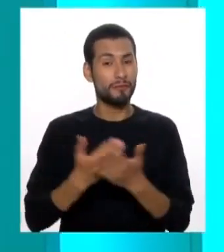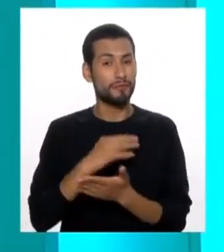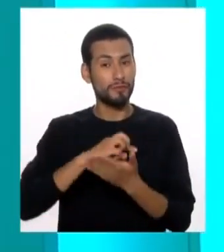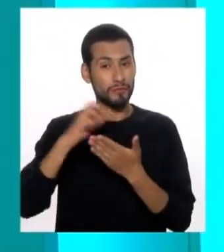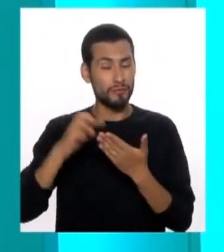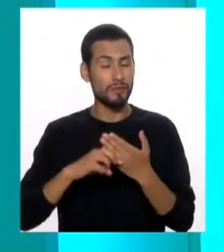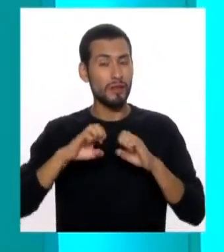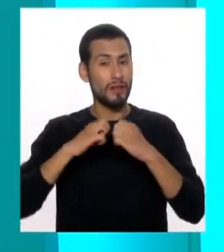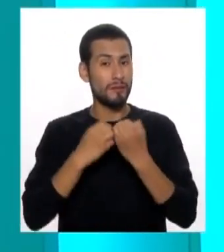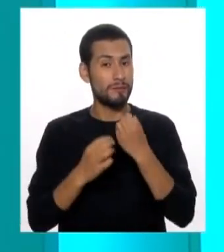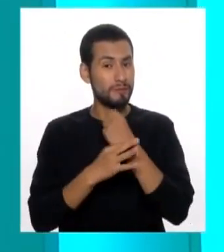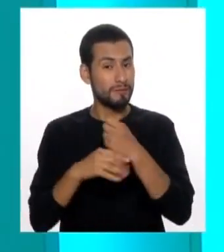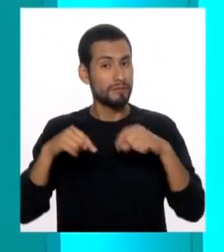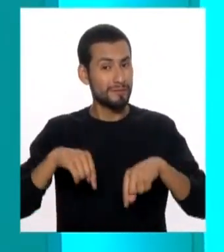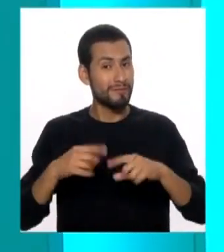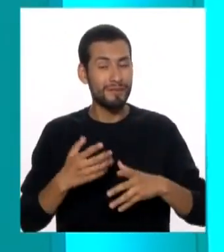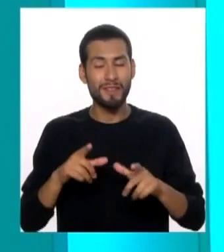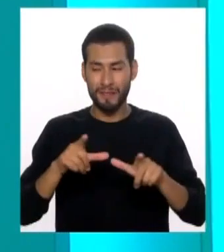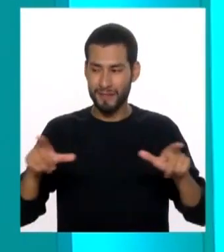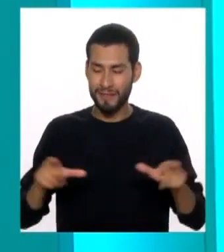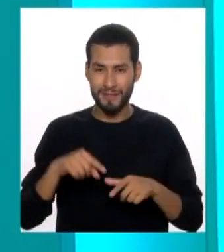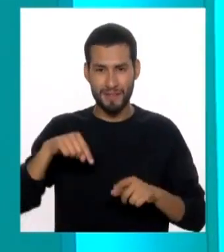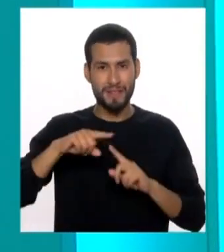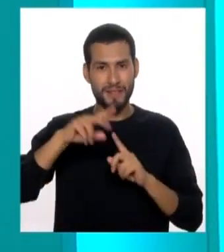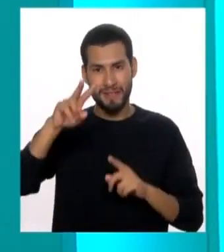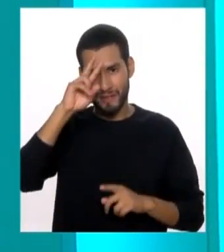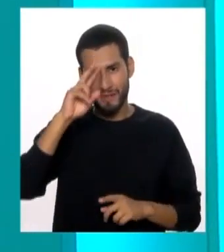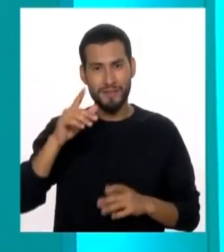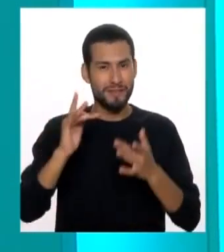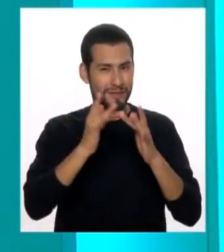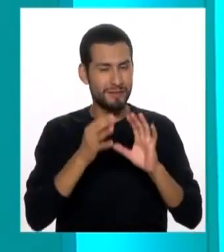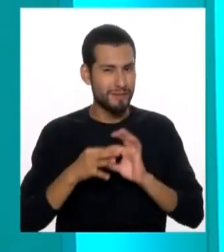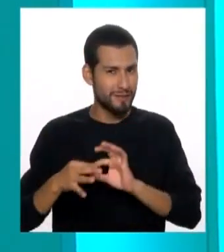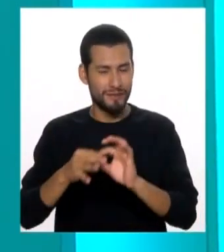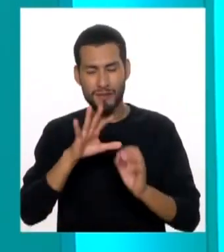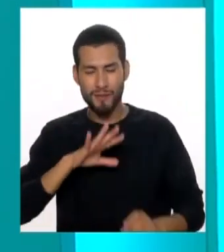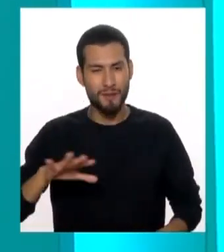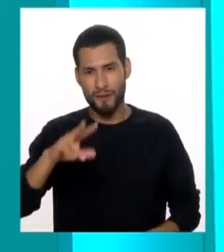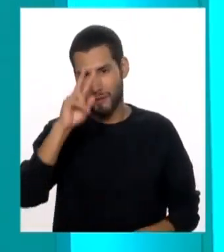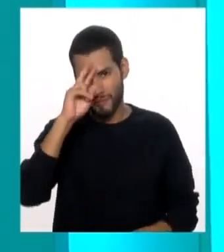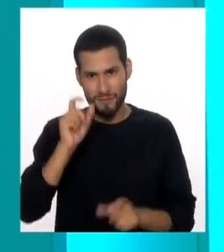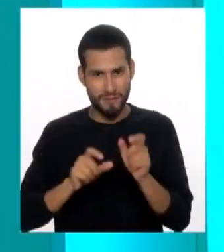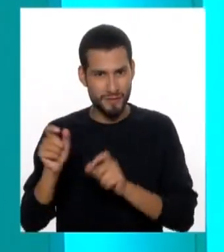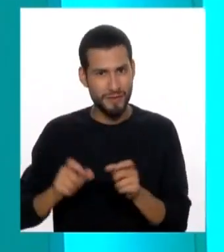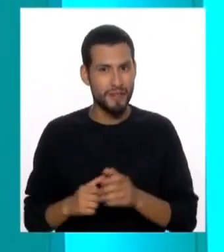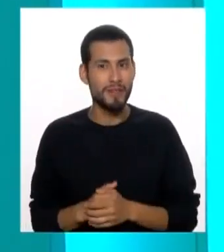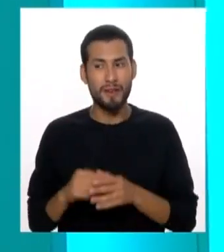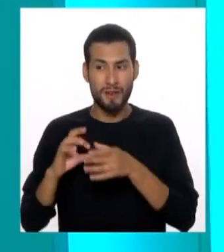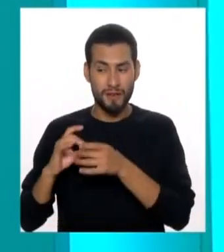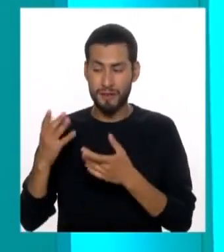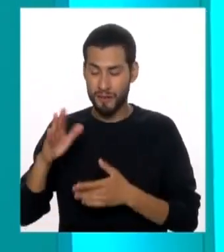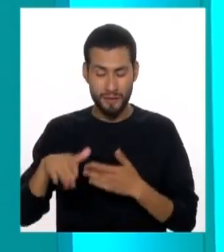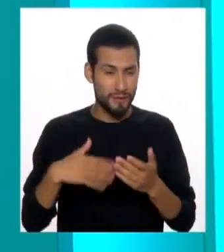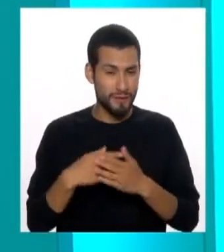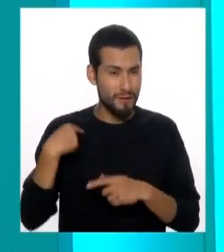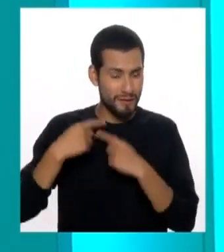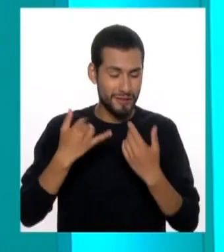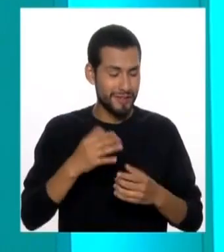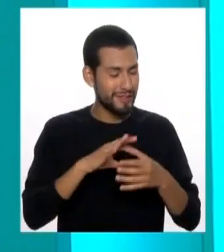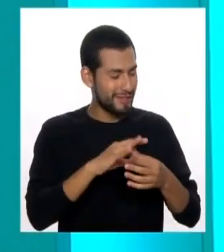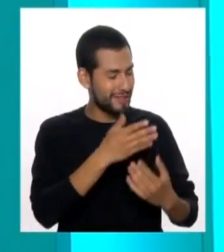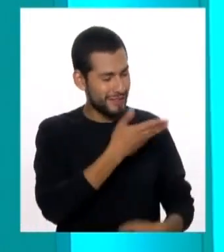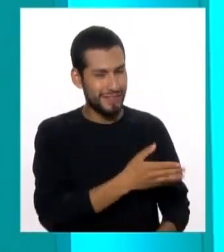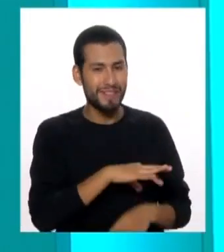programa de Cuerpo Médico aquí en los estudios de TV Perú, la señal que une a todos los peruanos y de la mano, como todos los días, de la doctora